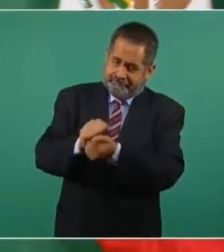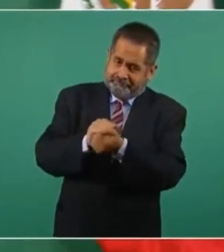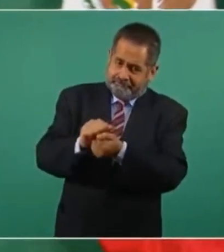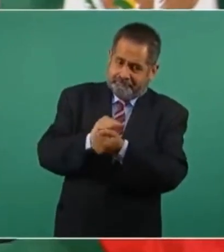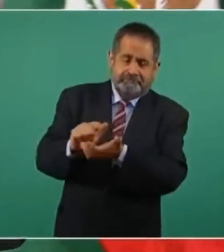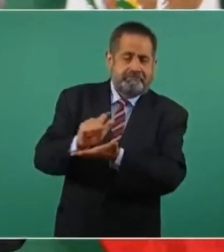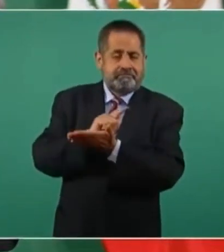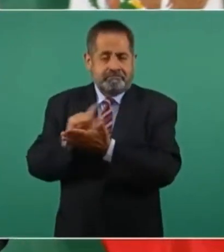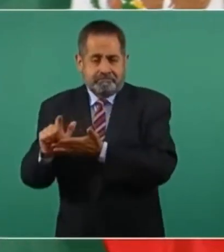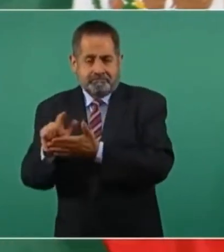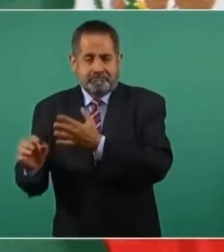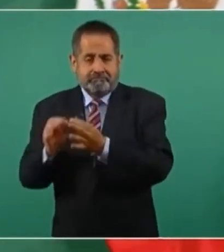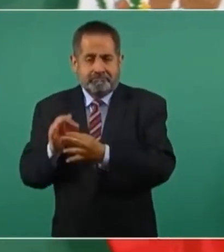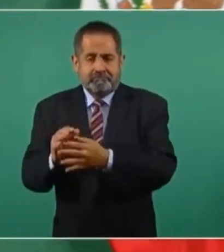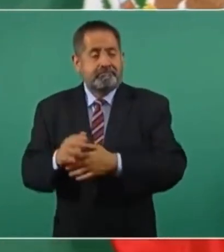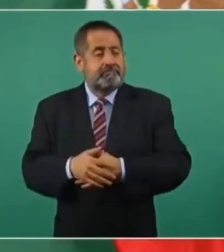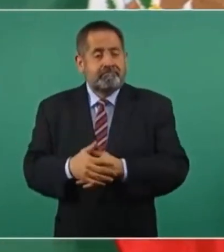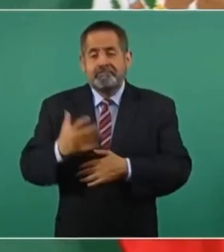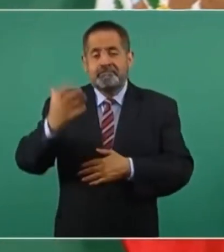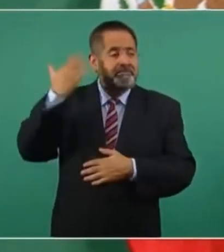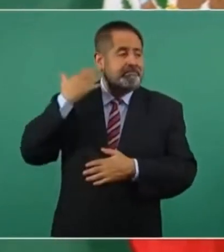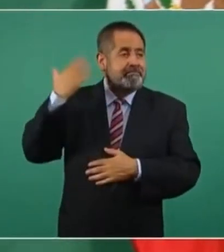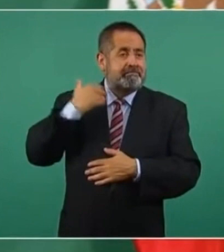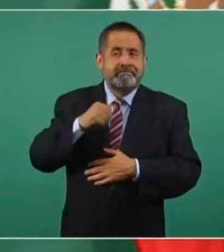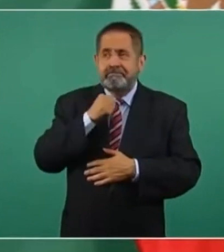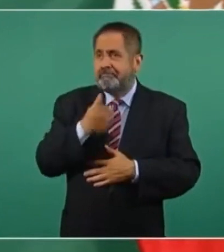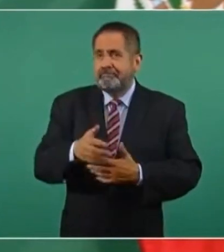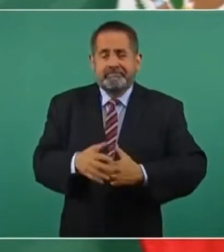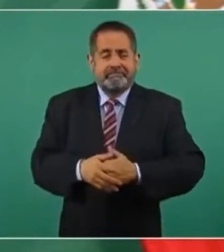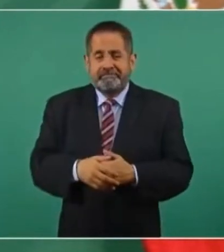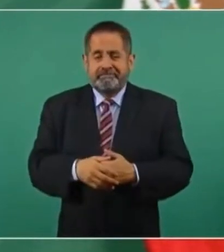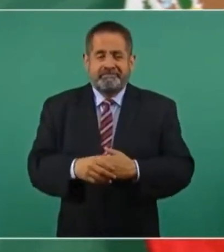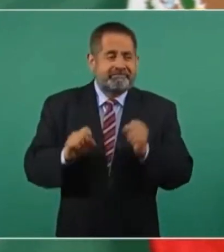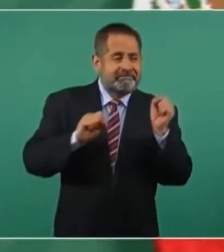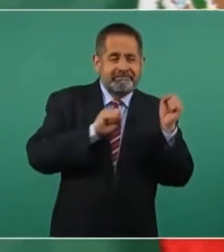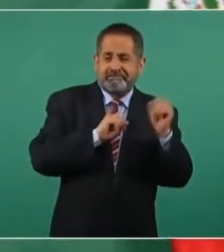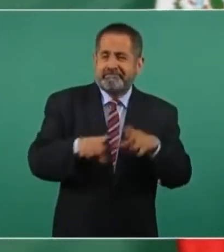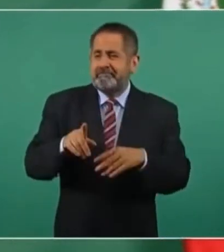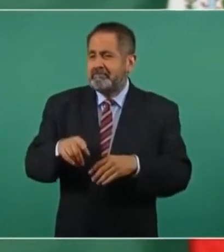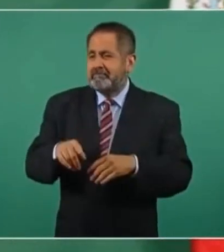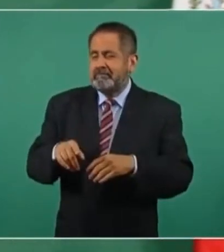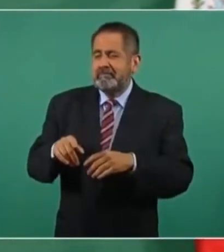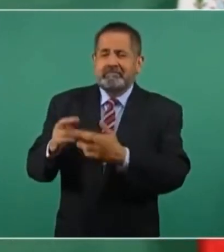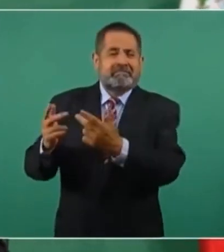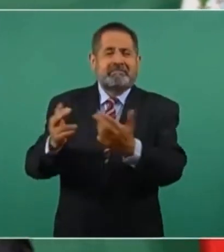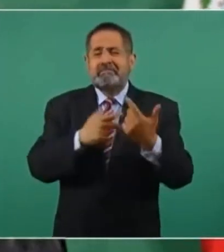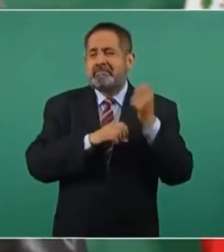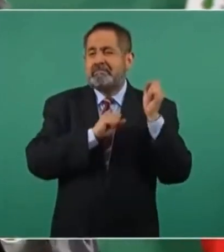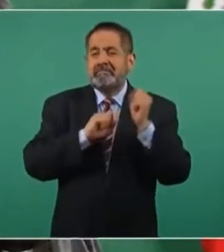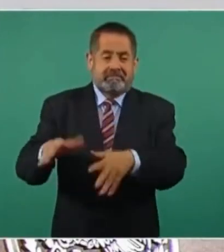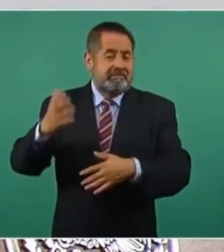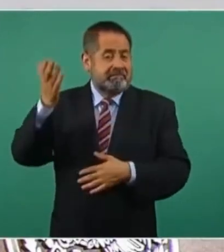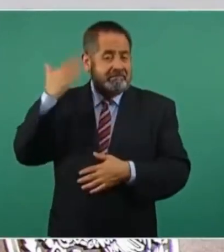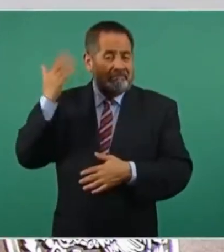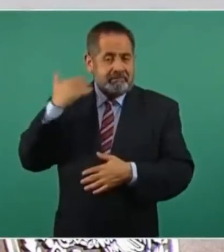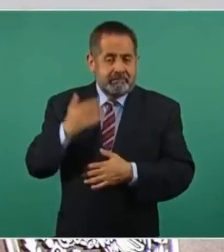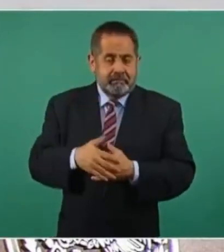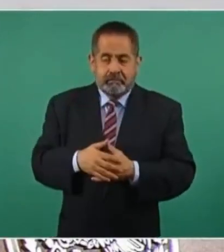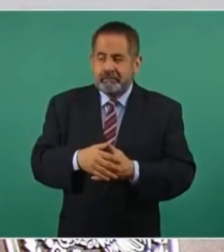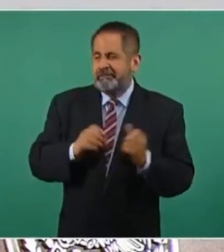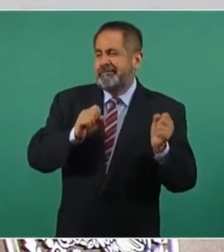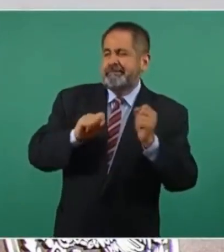Dejaron las refinerías en el más completo abandono, pero no sólo eso, ya habían